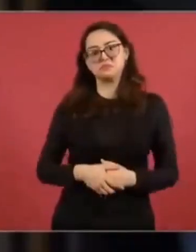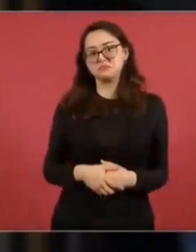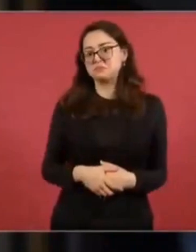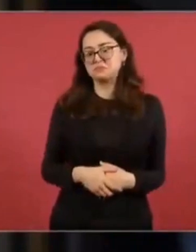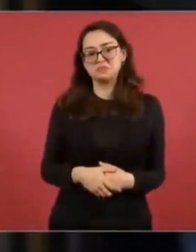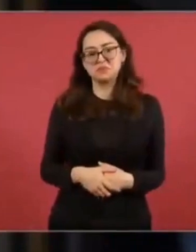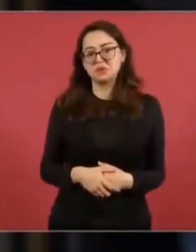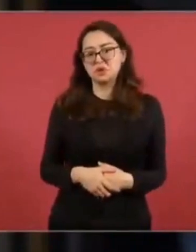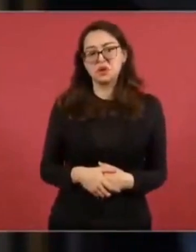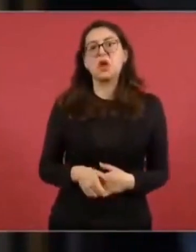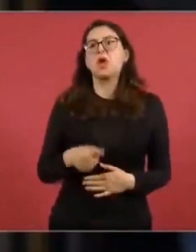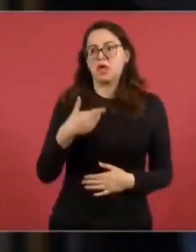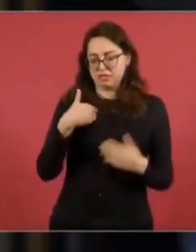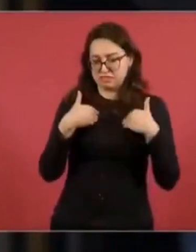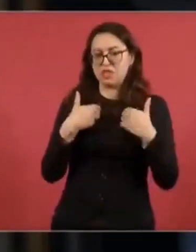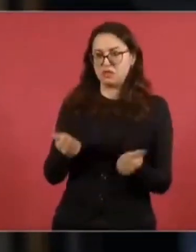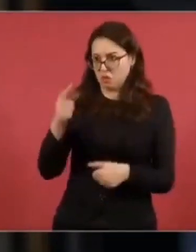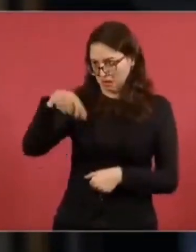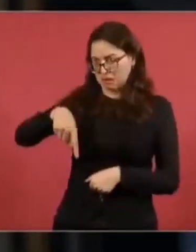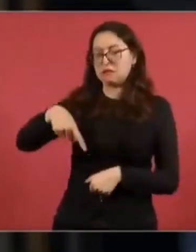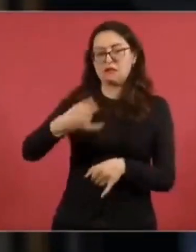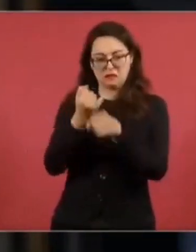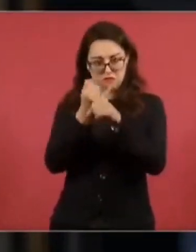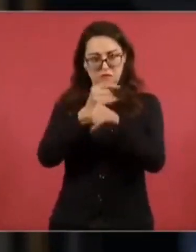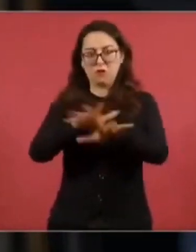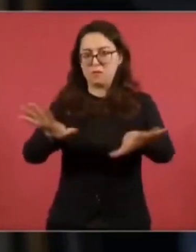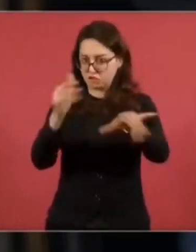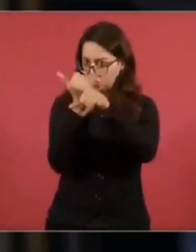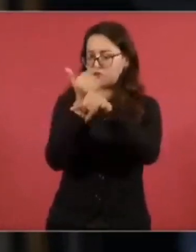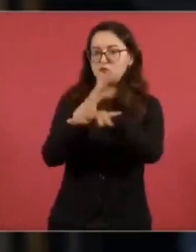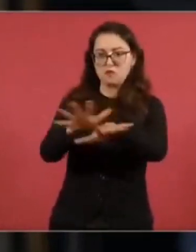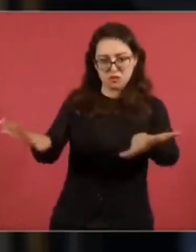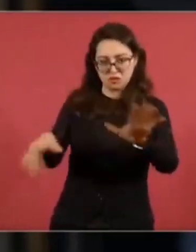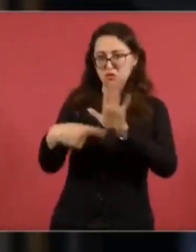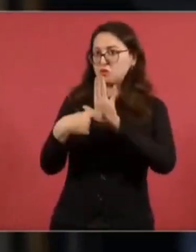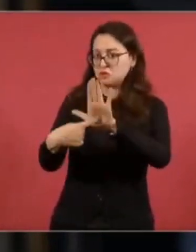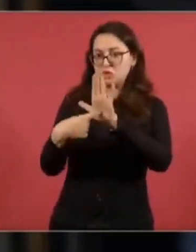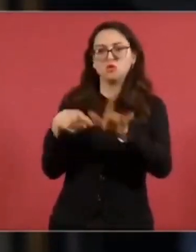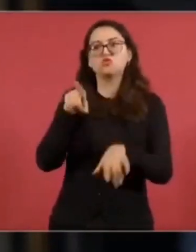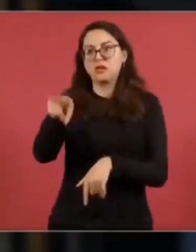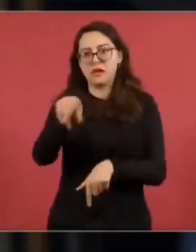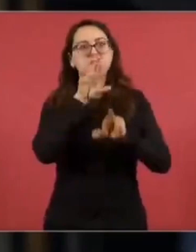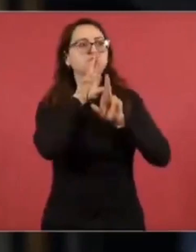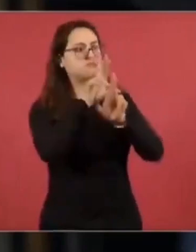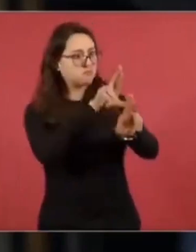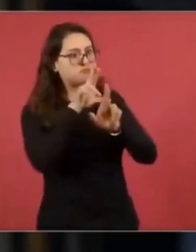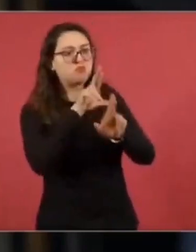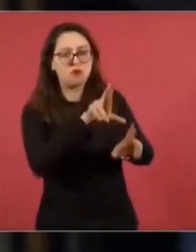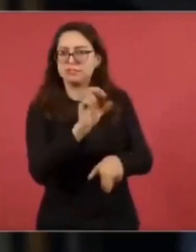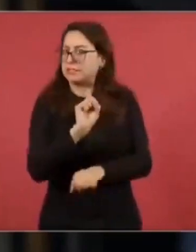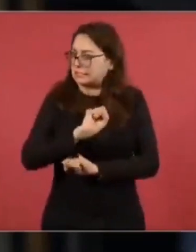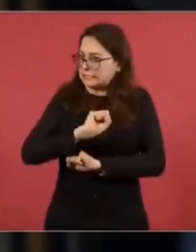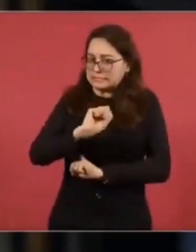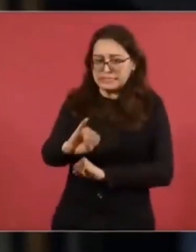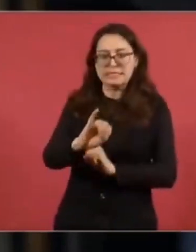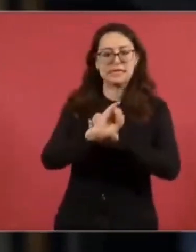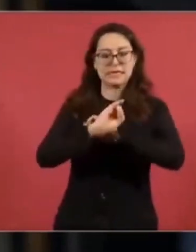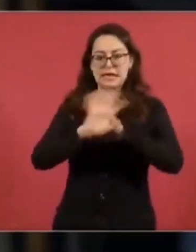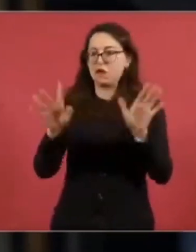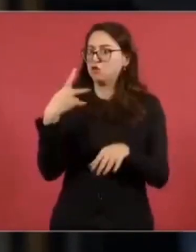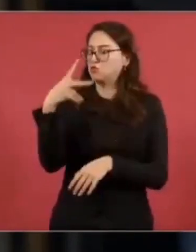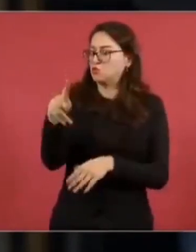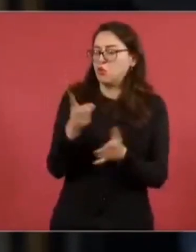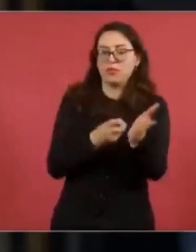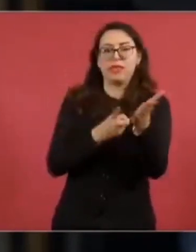lo que usted pueda dar a conocer y, por supuesto, tiene todo el derecho a defenderse de los cuestionamientos periodísticos, que lo presente